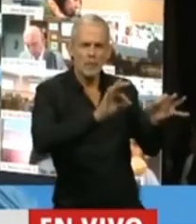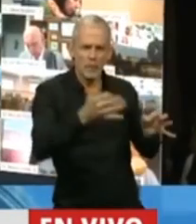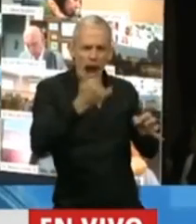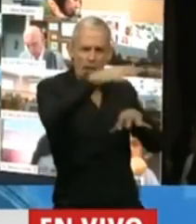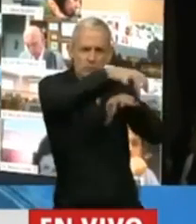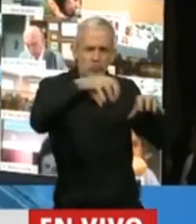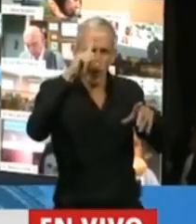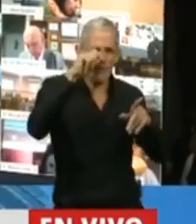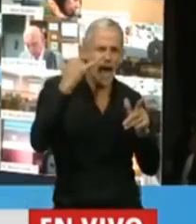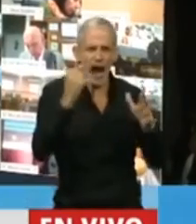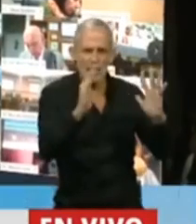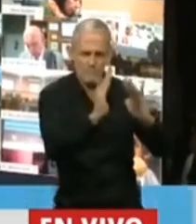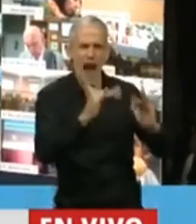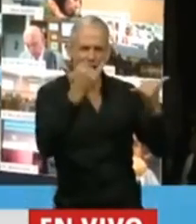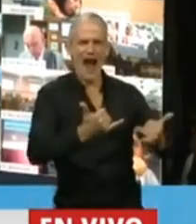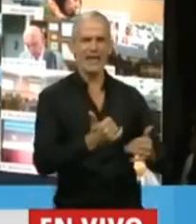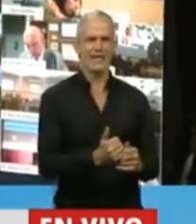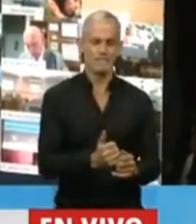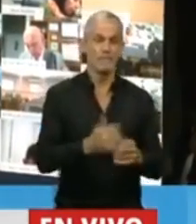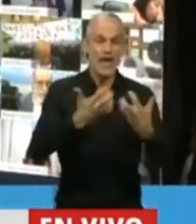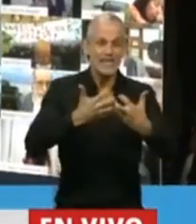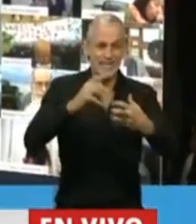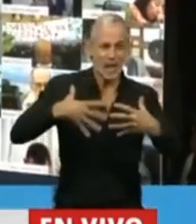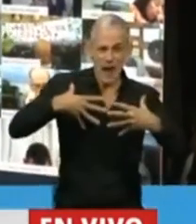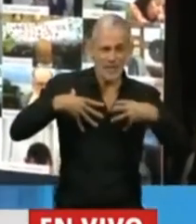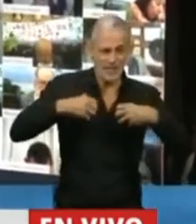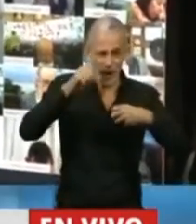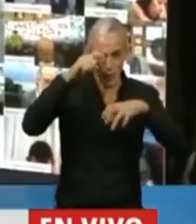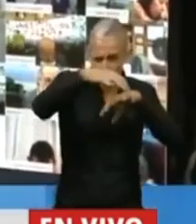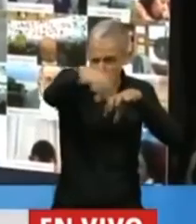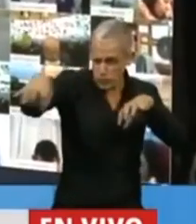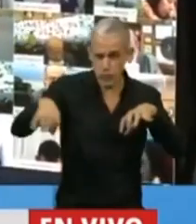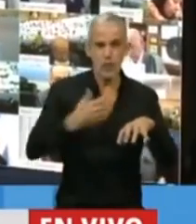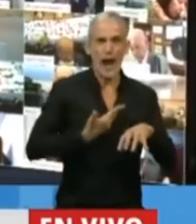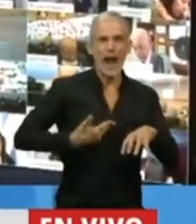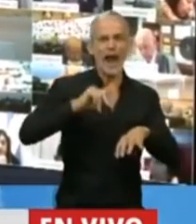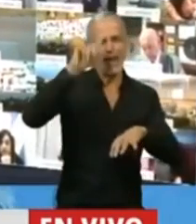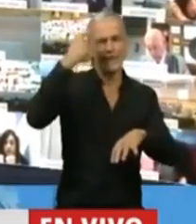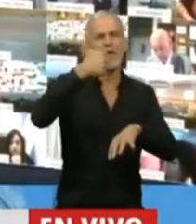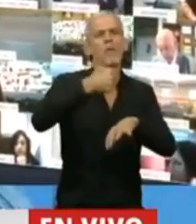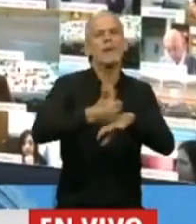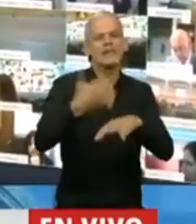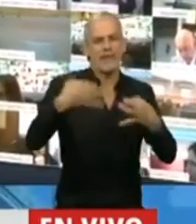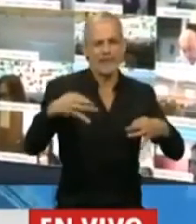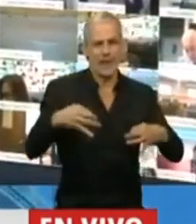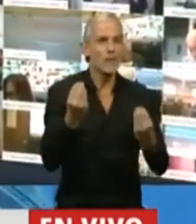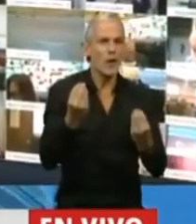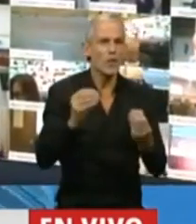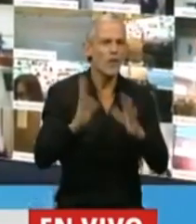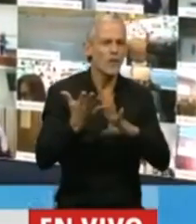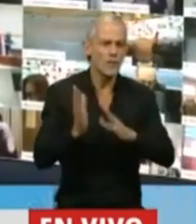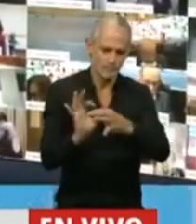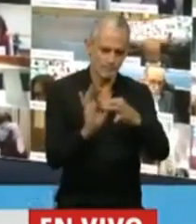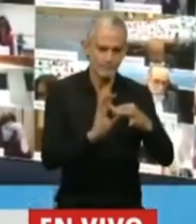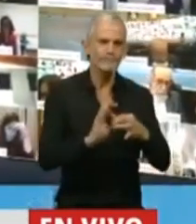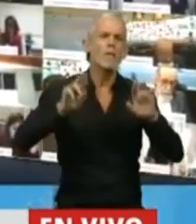No es imposible que haya un sistema de salud en la Argentina y un Estado presente, pero para eso tenemos que construir políticas